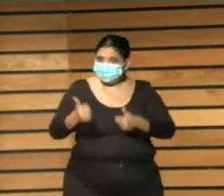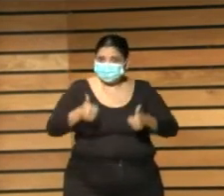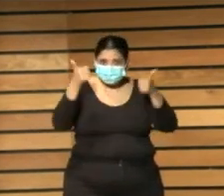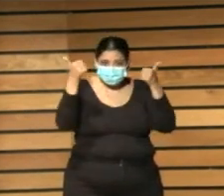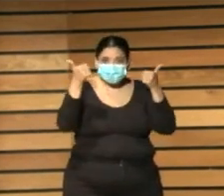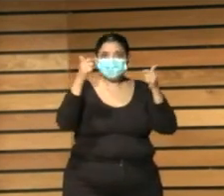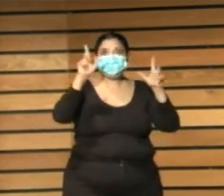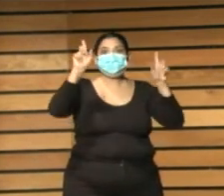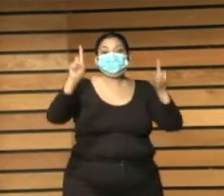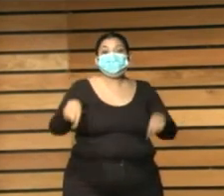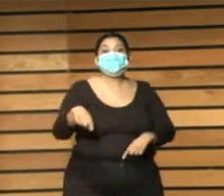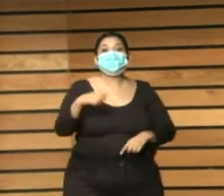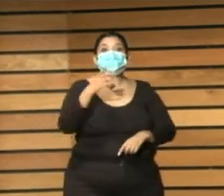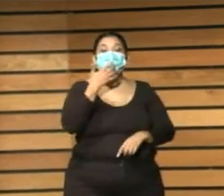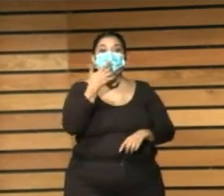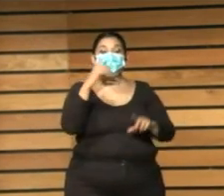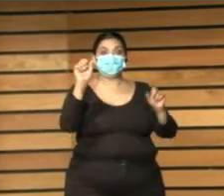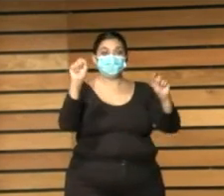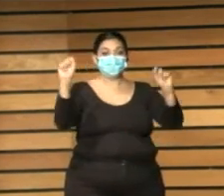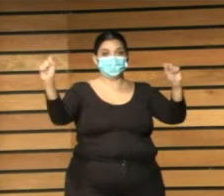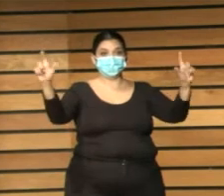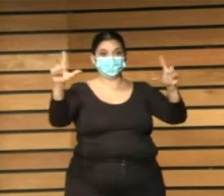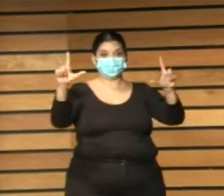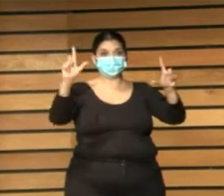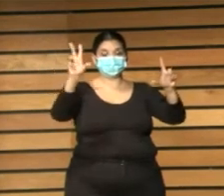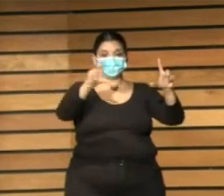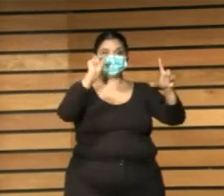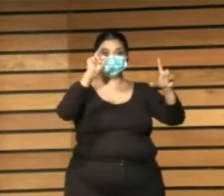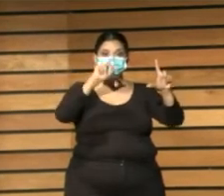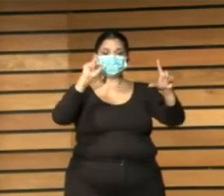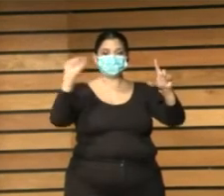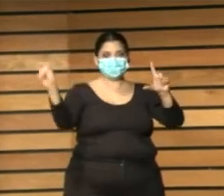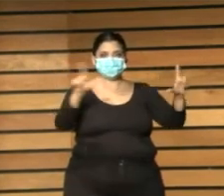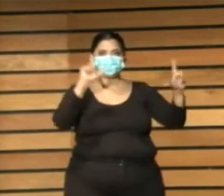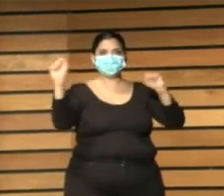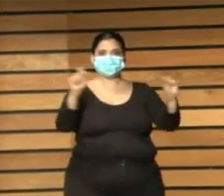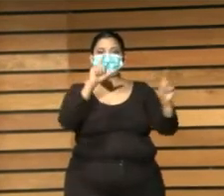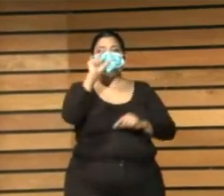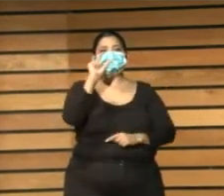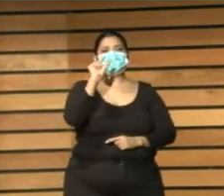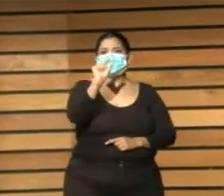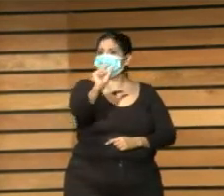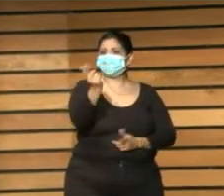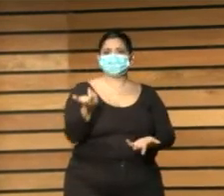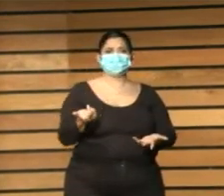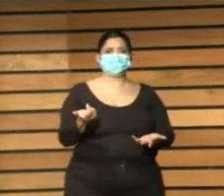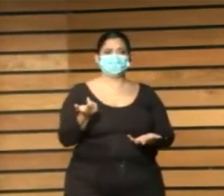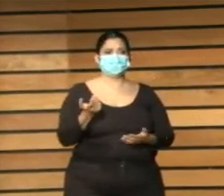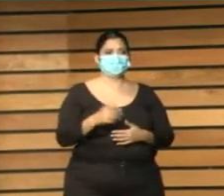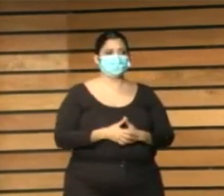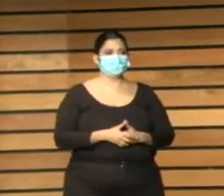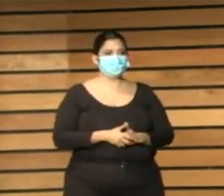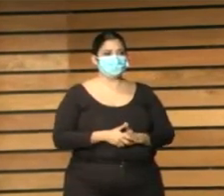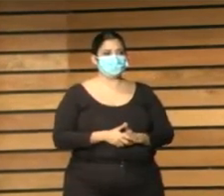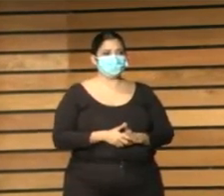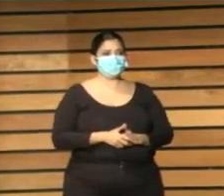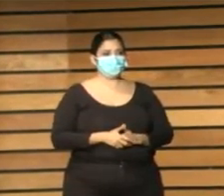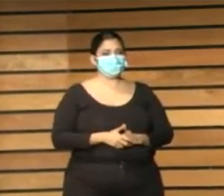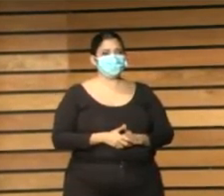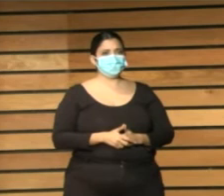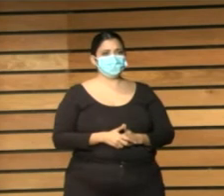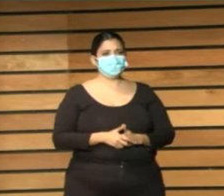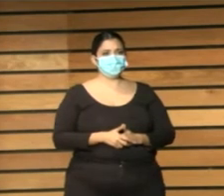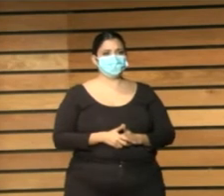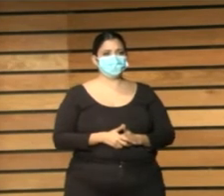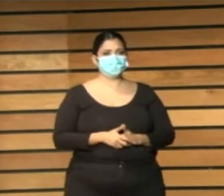bibliográficas y yo creo que estamos hablando y me parece bien de las grandes imágenes del marketing etcétera etcétera